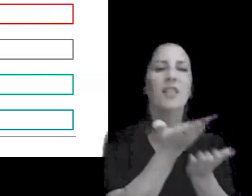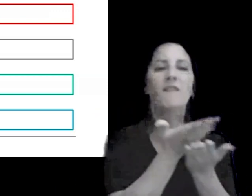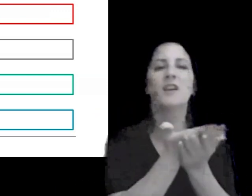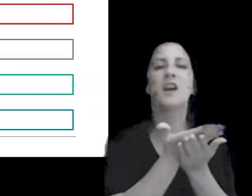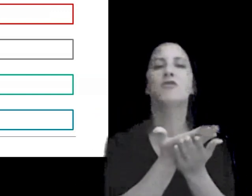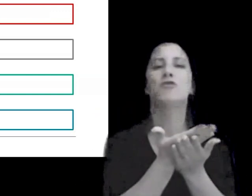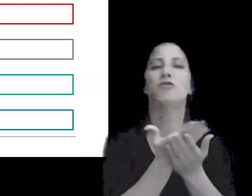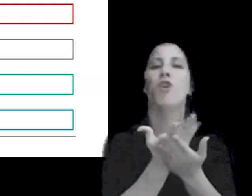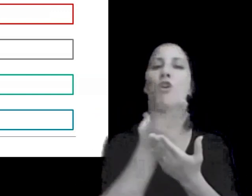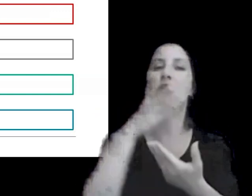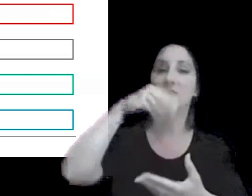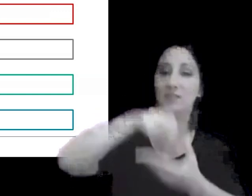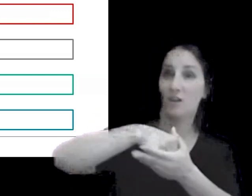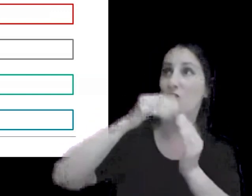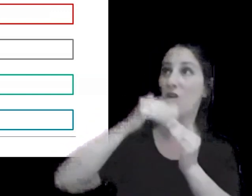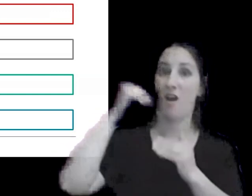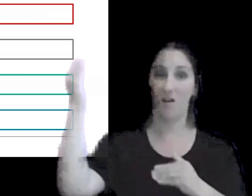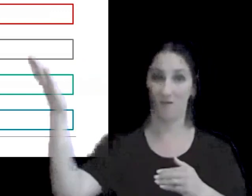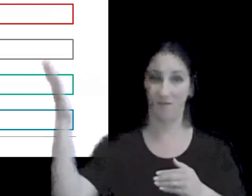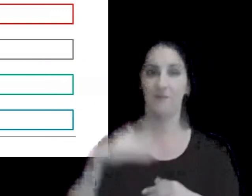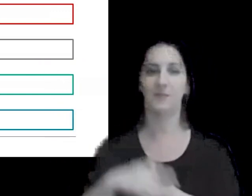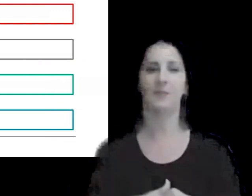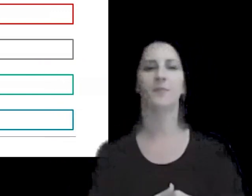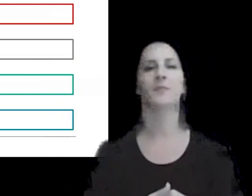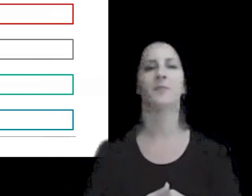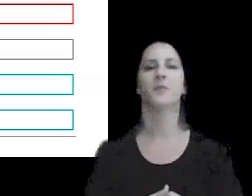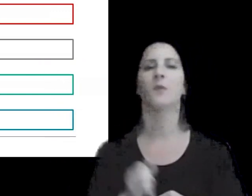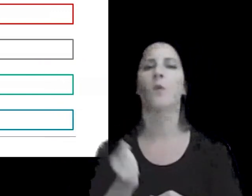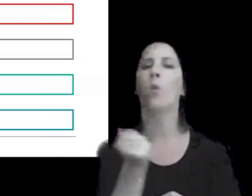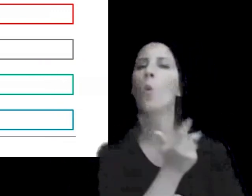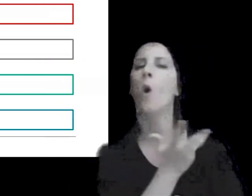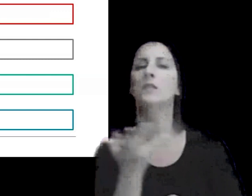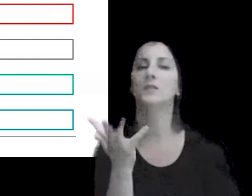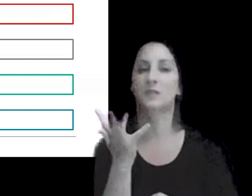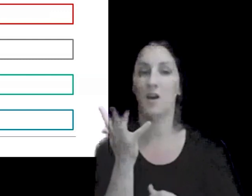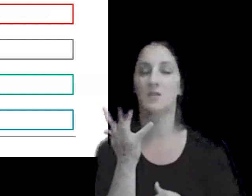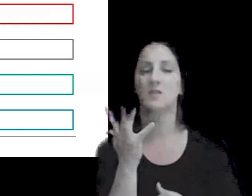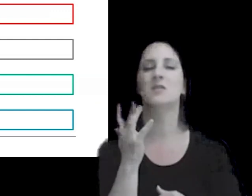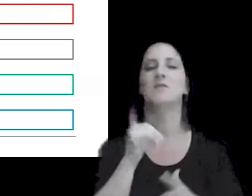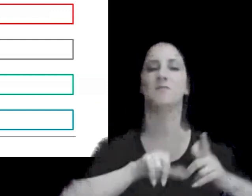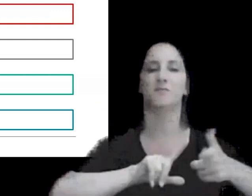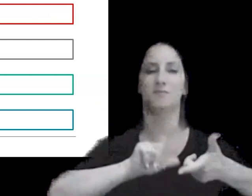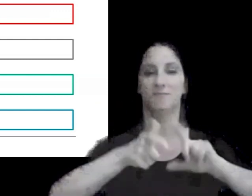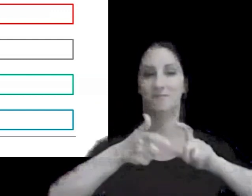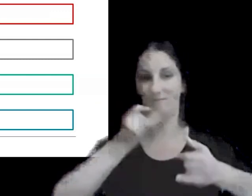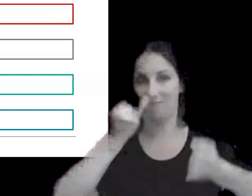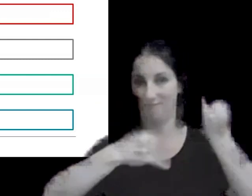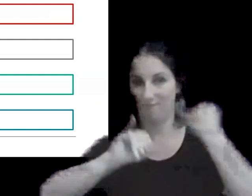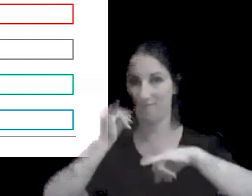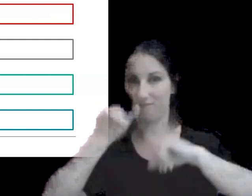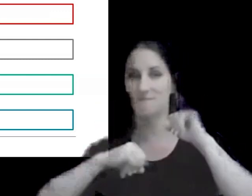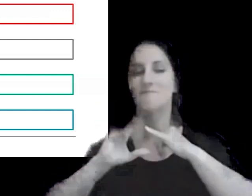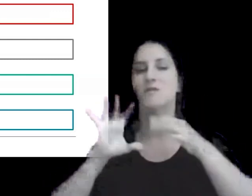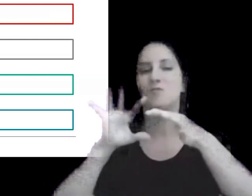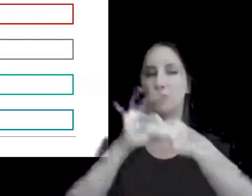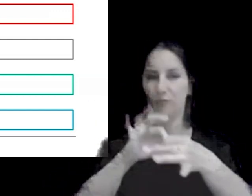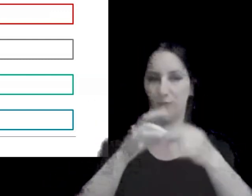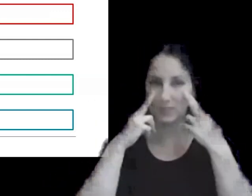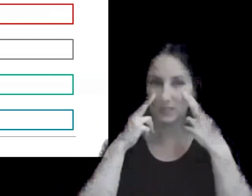sujetos del exterior alcanzados la cuantificación y descripción de las transacciones que están sujetas a estudio